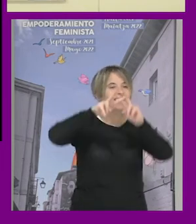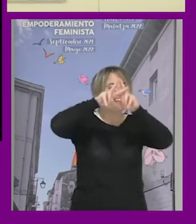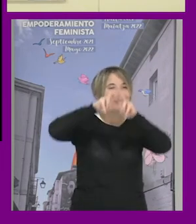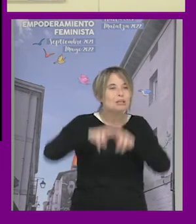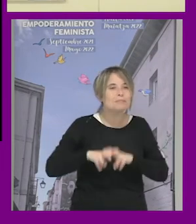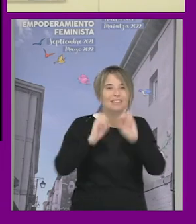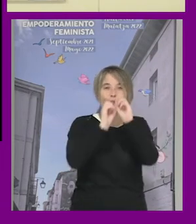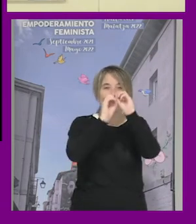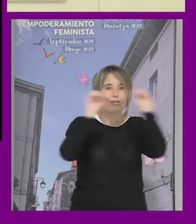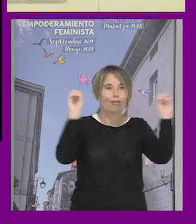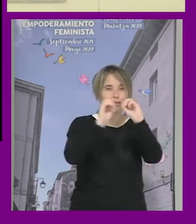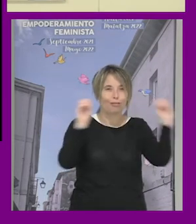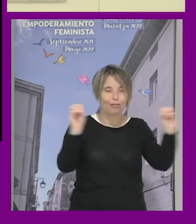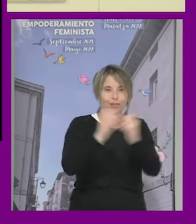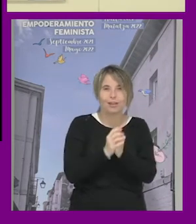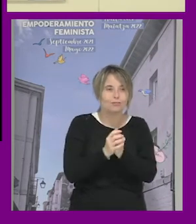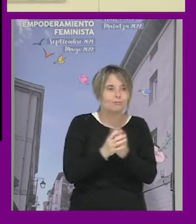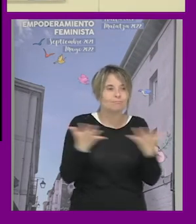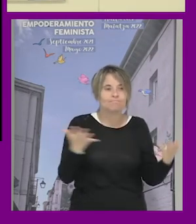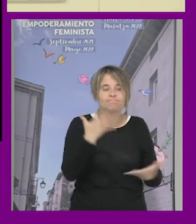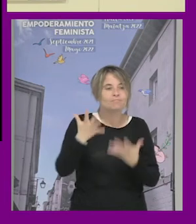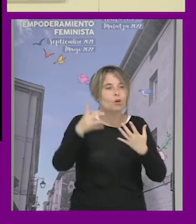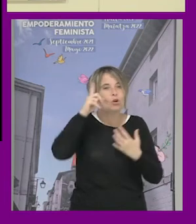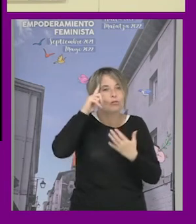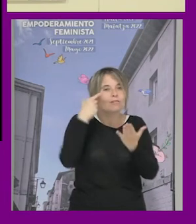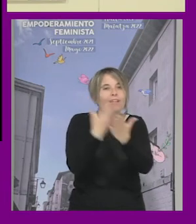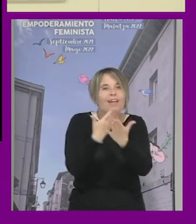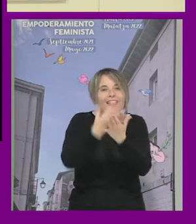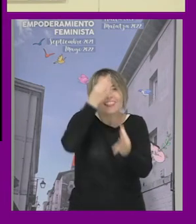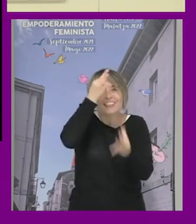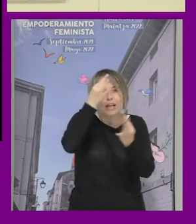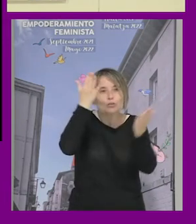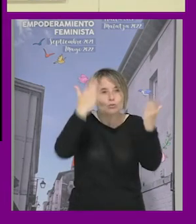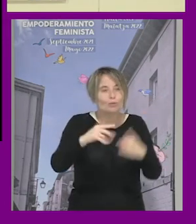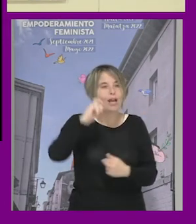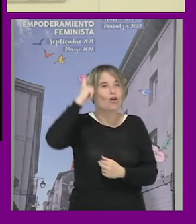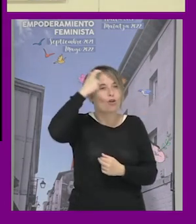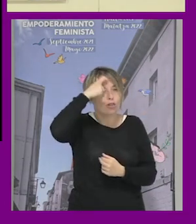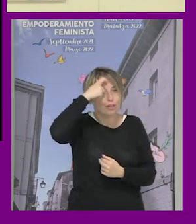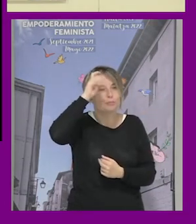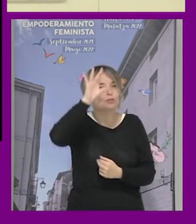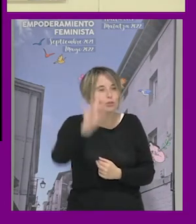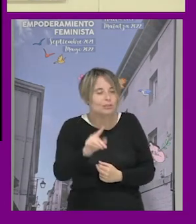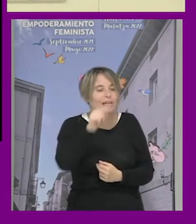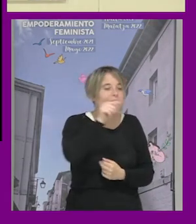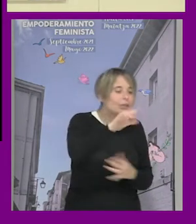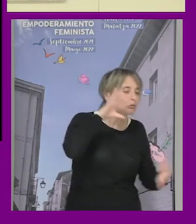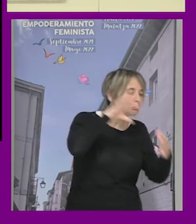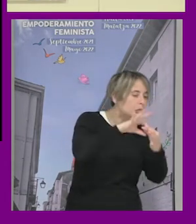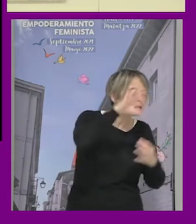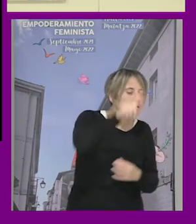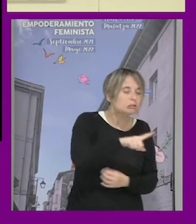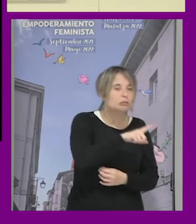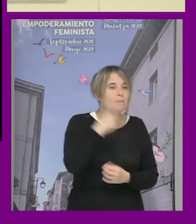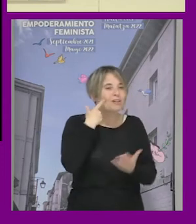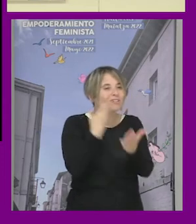al respecto no sabemos en datos sabemos en conceptos lo que nos encaja lo que no nos encaja pero no